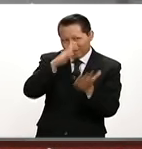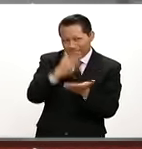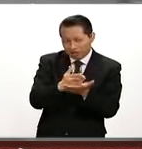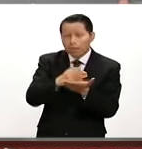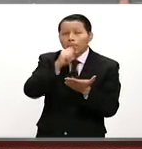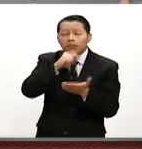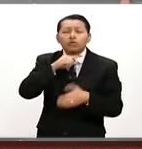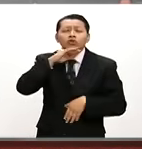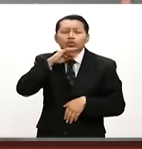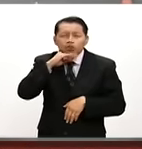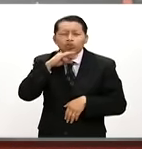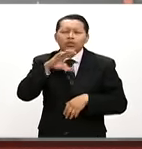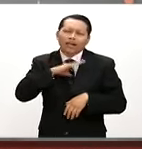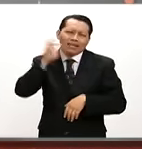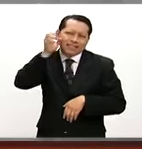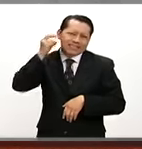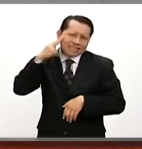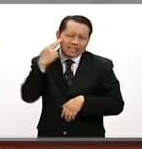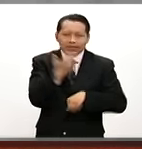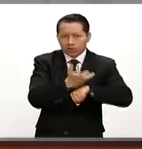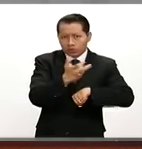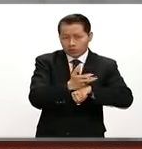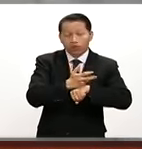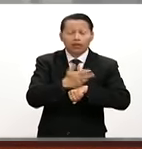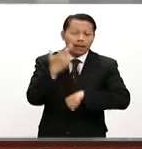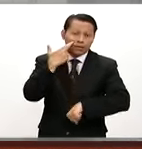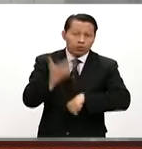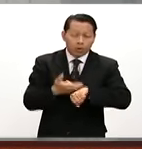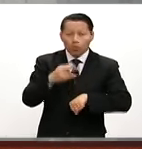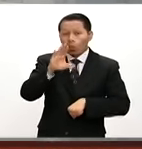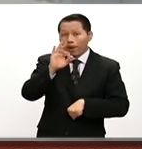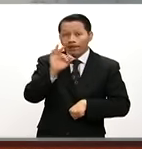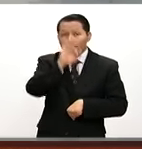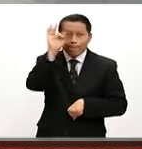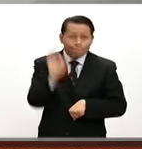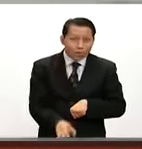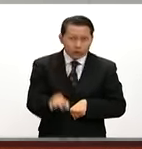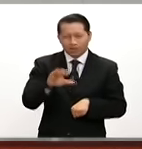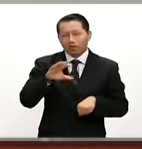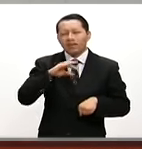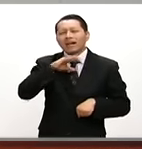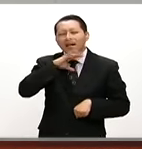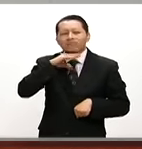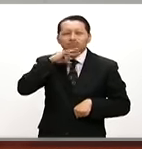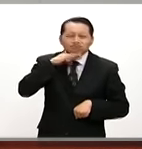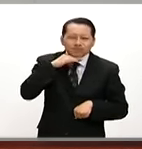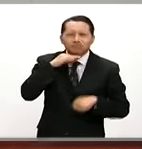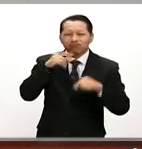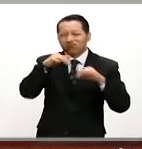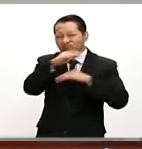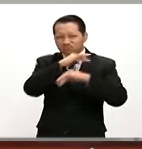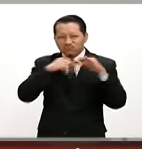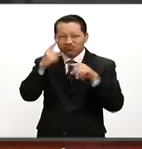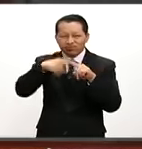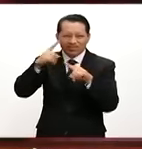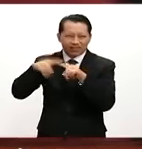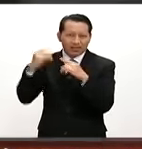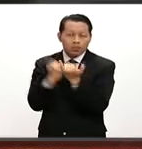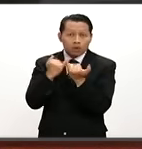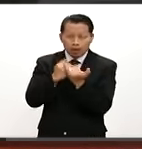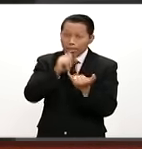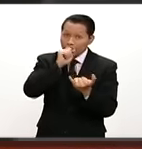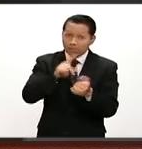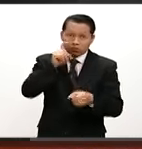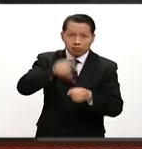Unidos son responsables de casi un 40% de las emisiones de gases de efecto invernadero. Ellos ratificaron el acuerdo contra el cambio